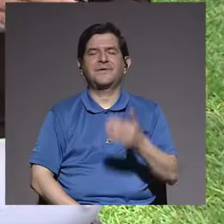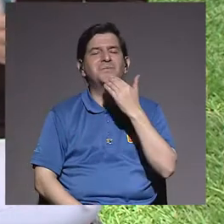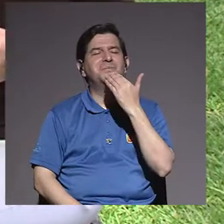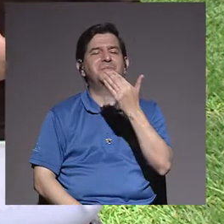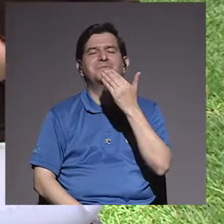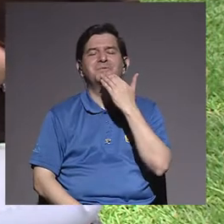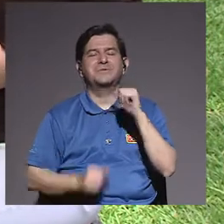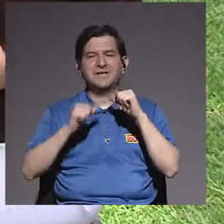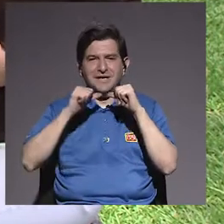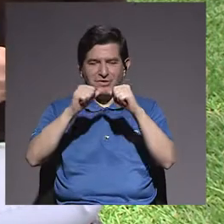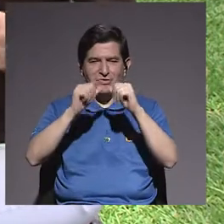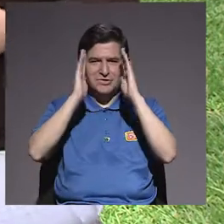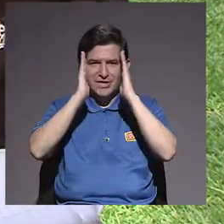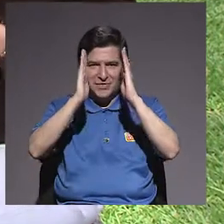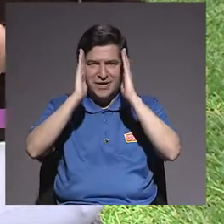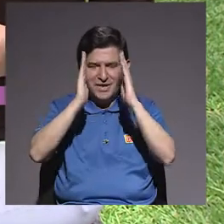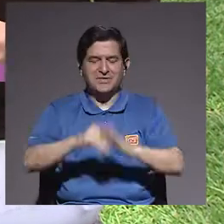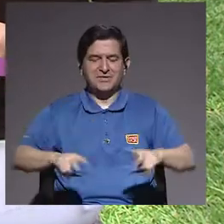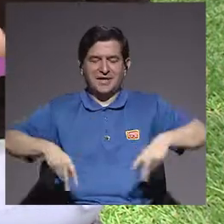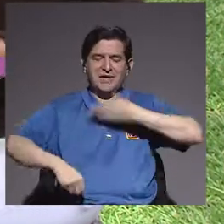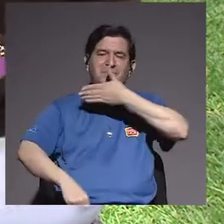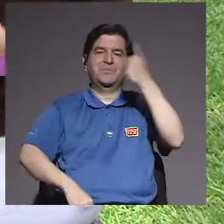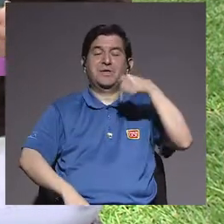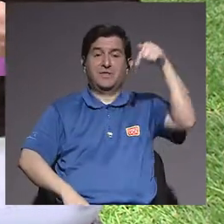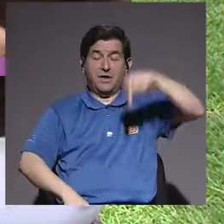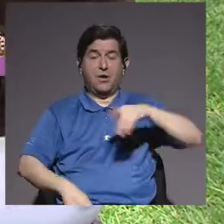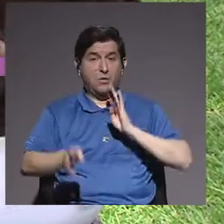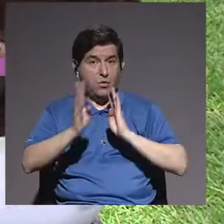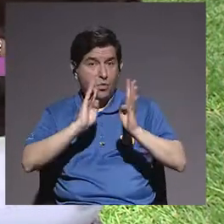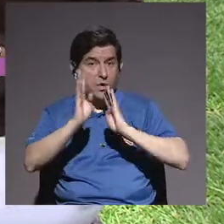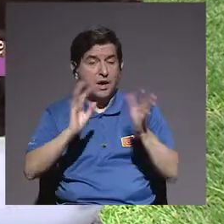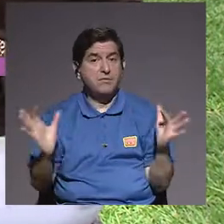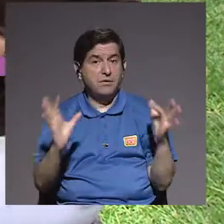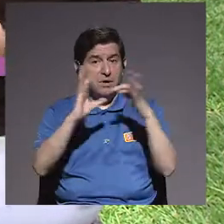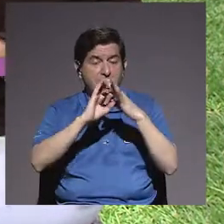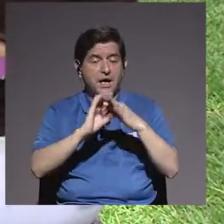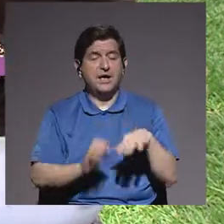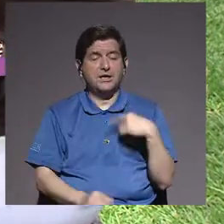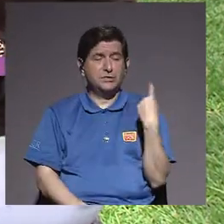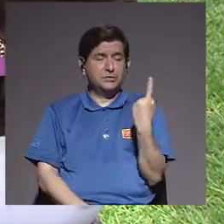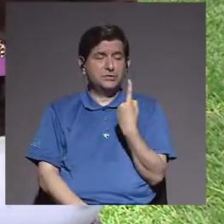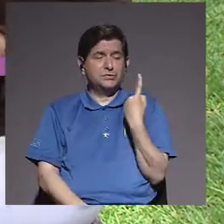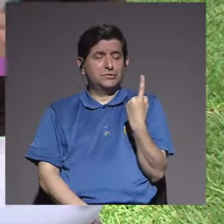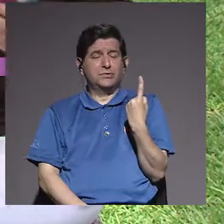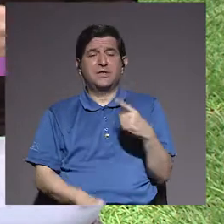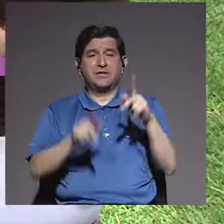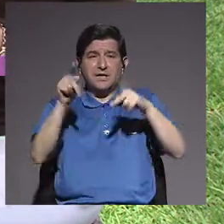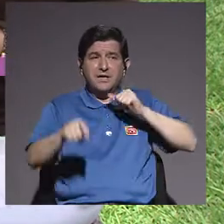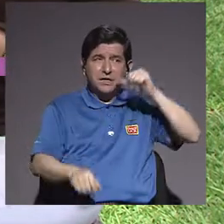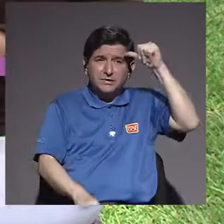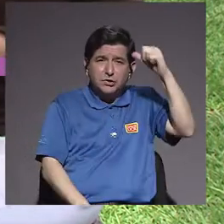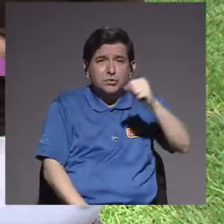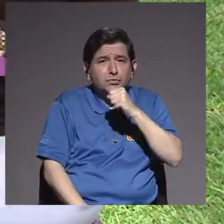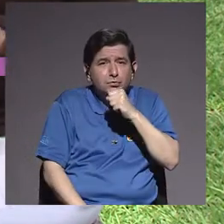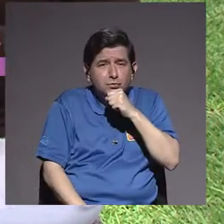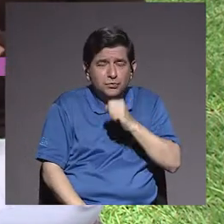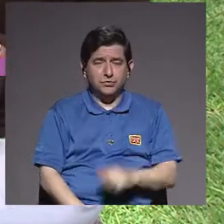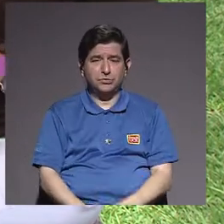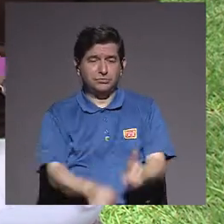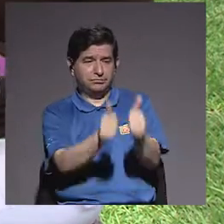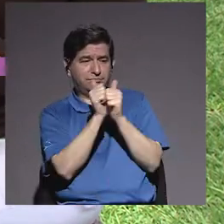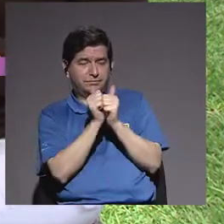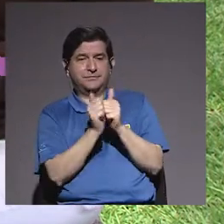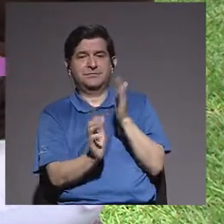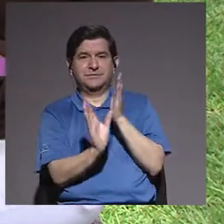Gracias por seguir en Sintonía de Vivir Mejor. estamos conversando acerca de la soledad en las personas adultas mayores y nos